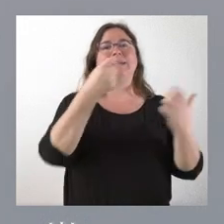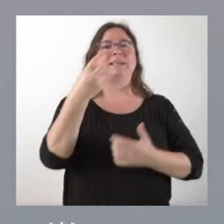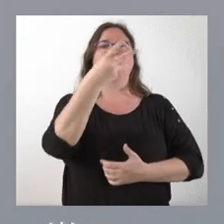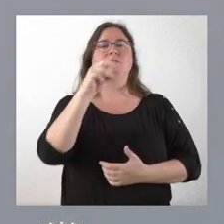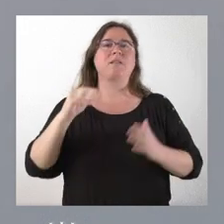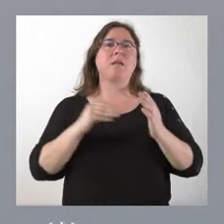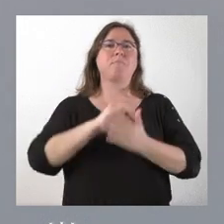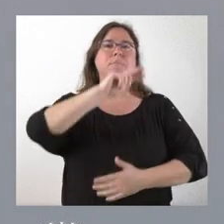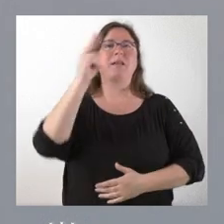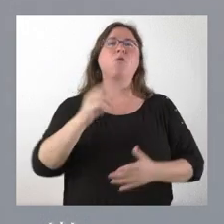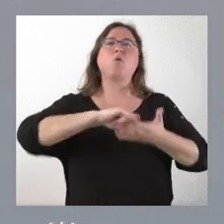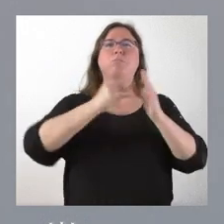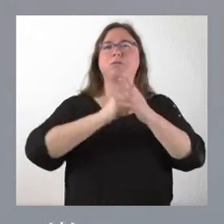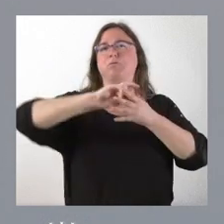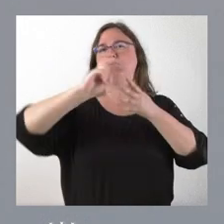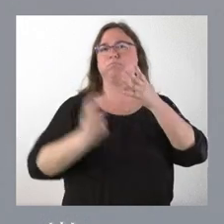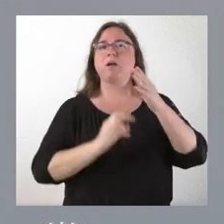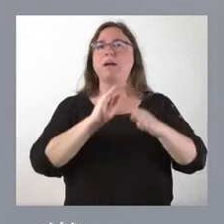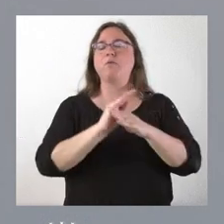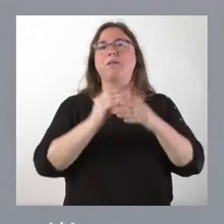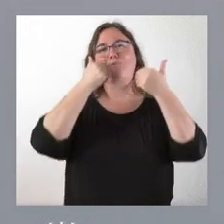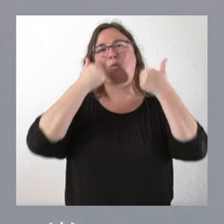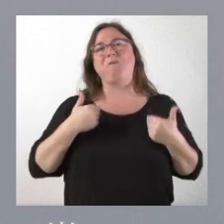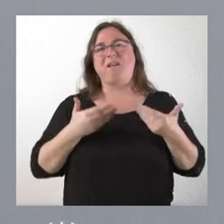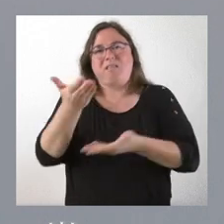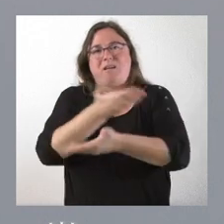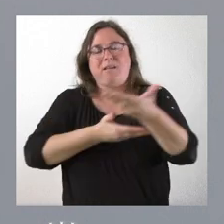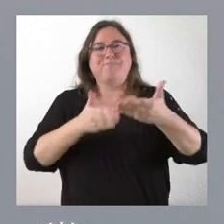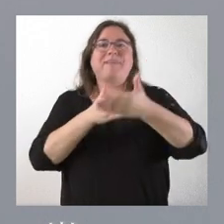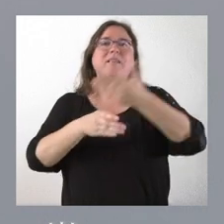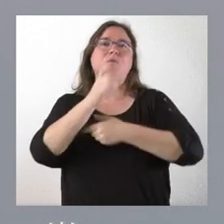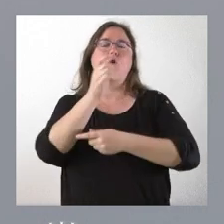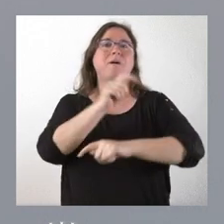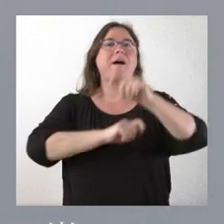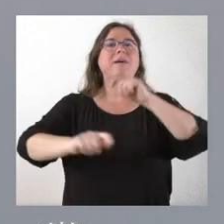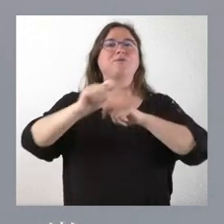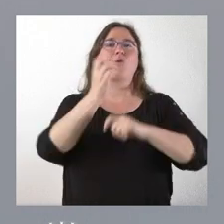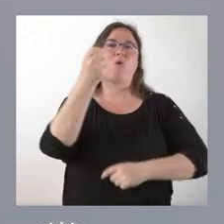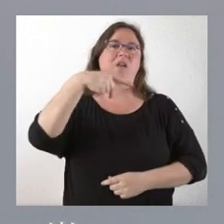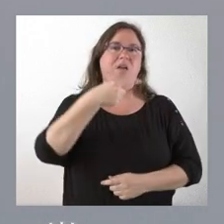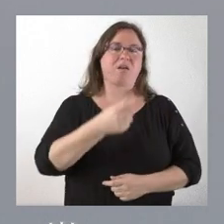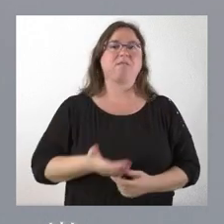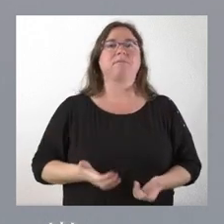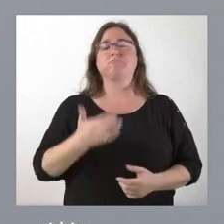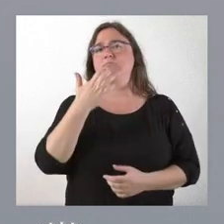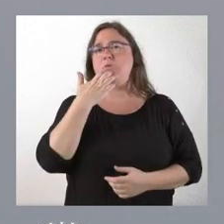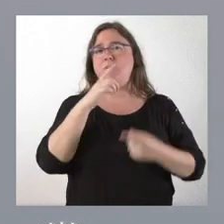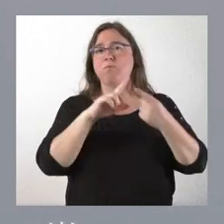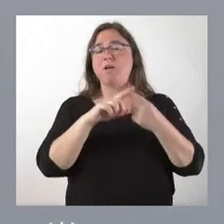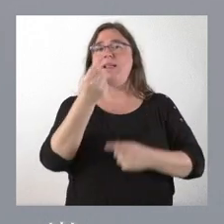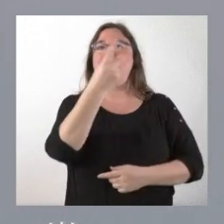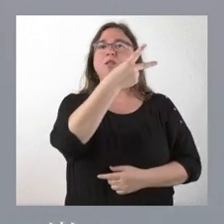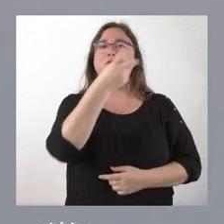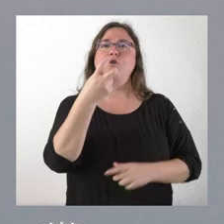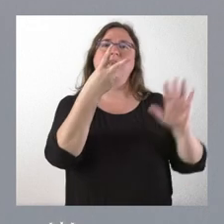proyectos de ayuda humanitaria a través de asociaciones sin ánimo de lucro. Se trata, por un lado, de 280